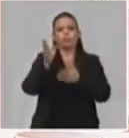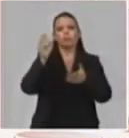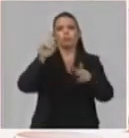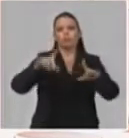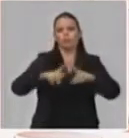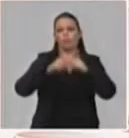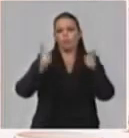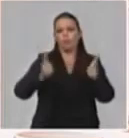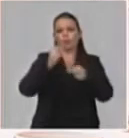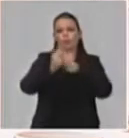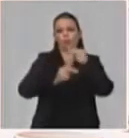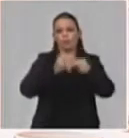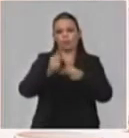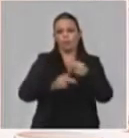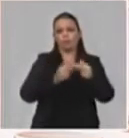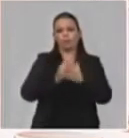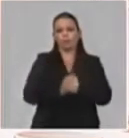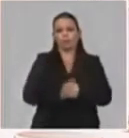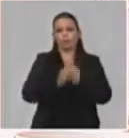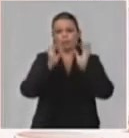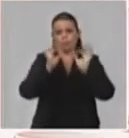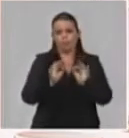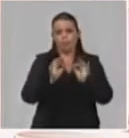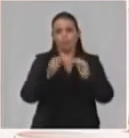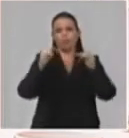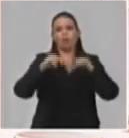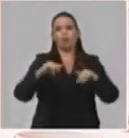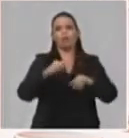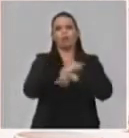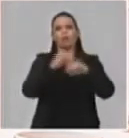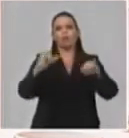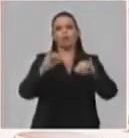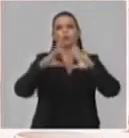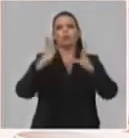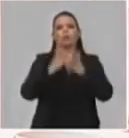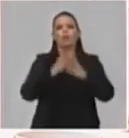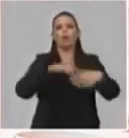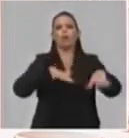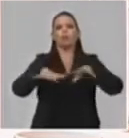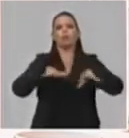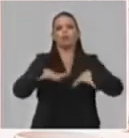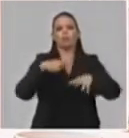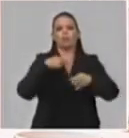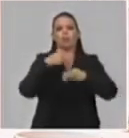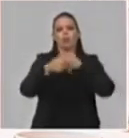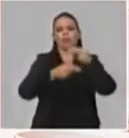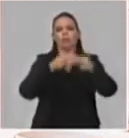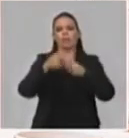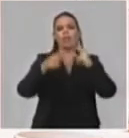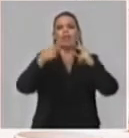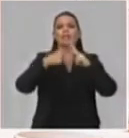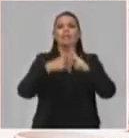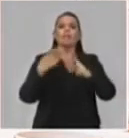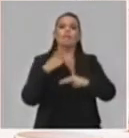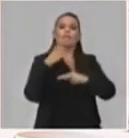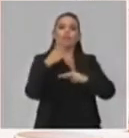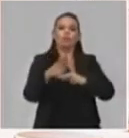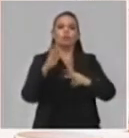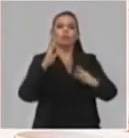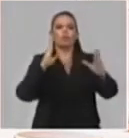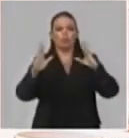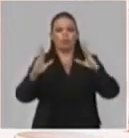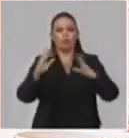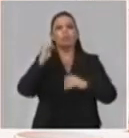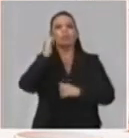mencionaste al inicio, informaré sobre las acciones realizadas y además las que acometeremos en la nueva etapa. Yo quiero además